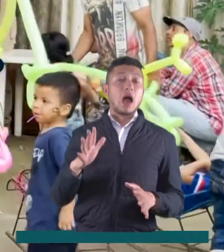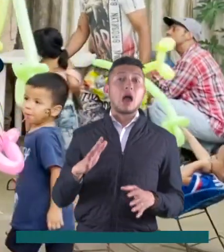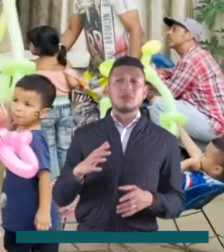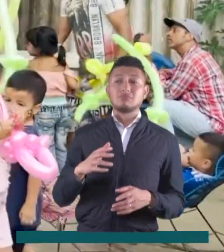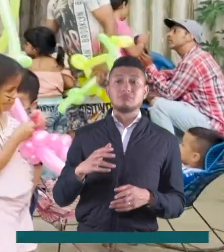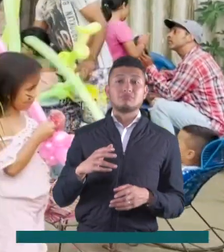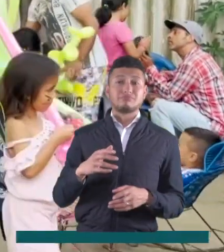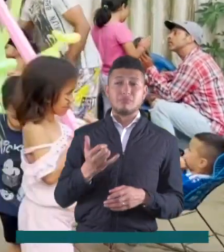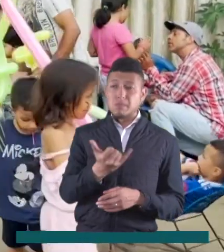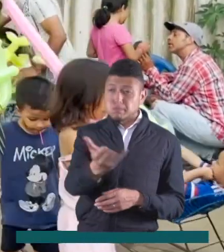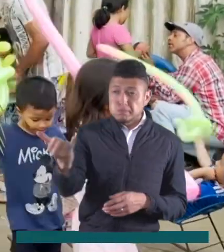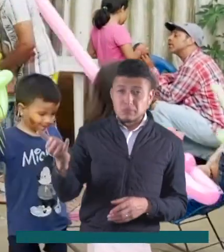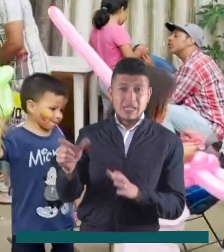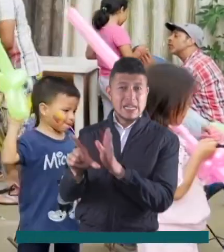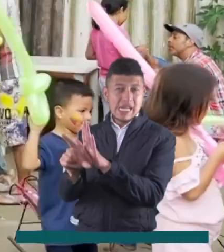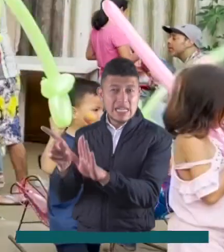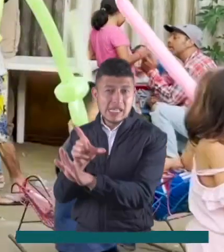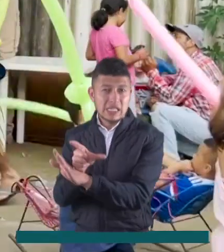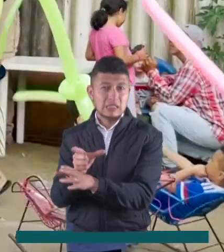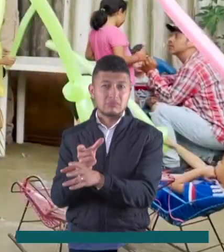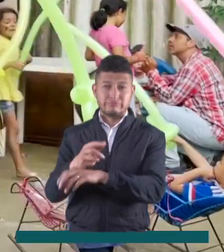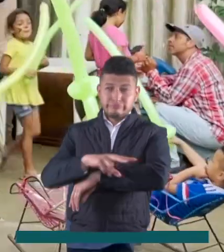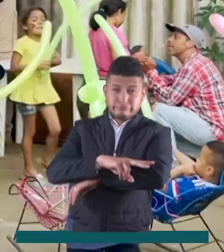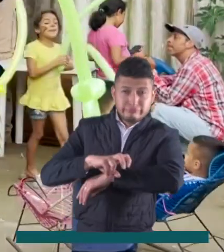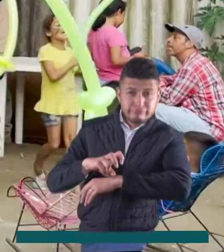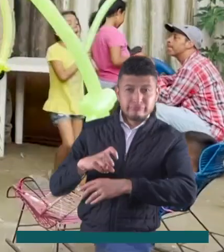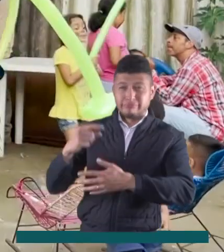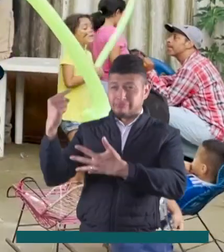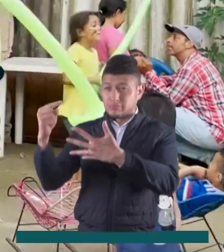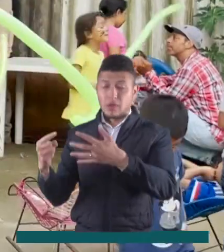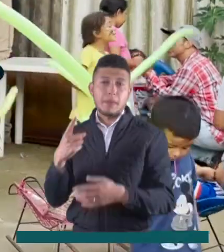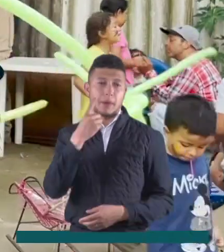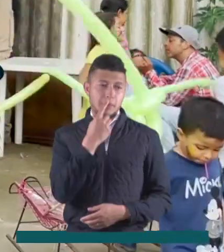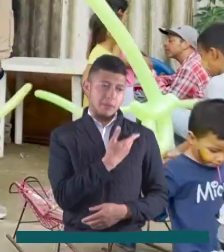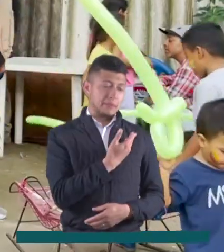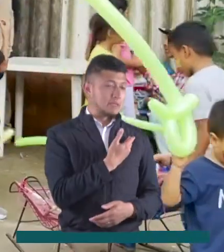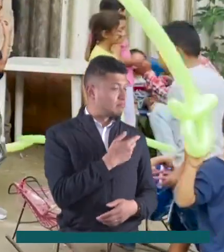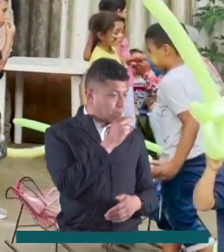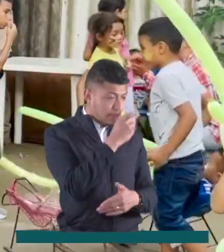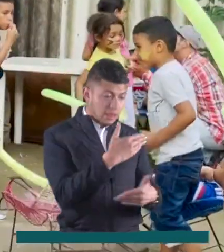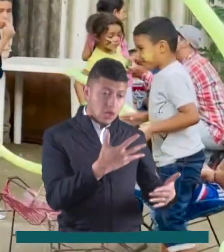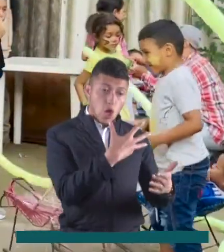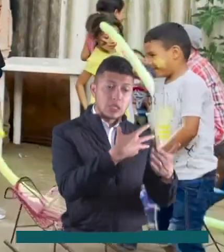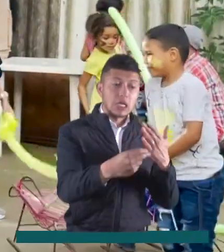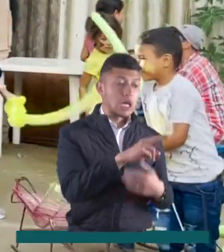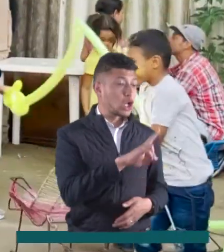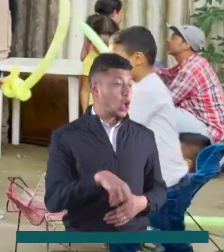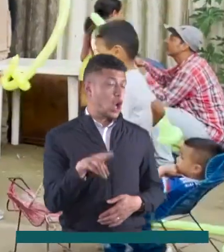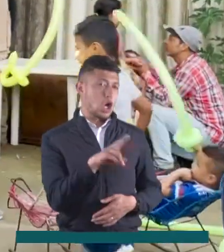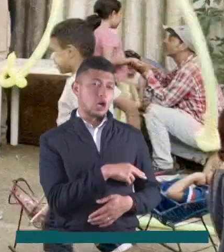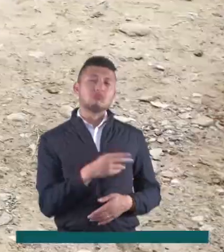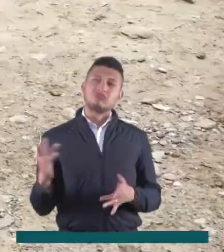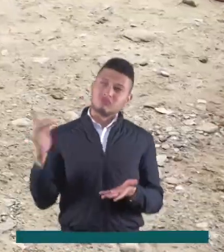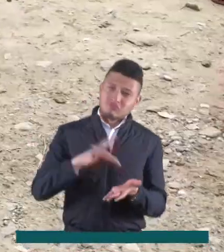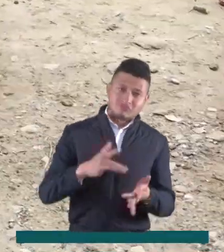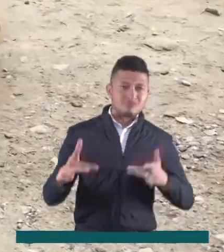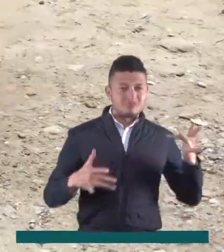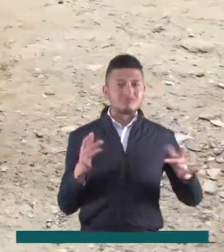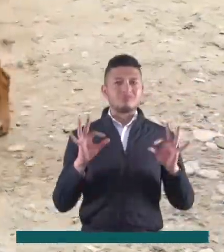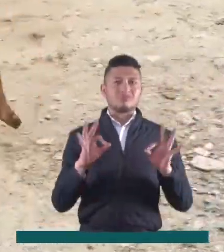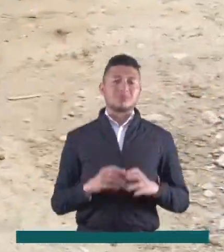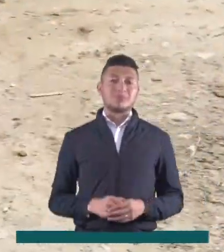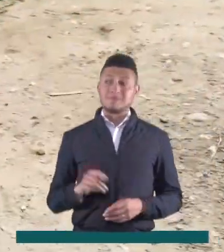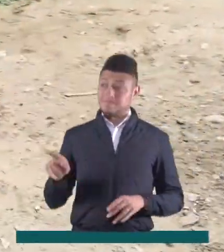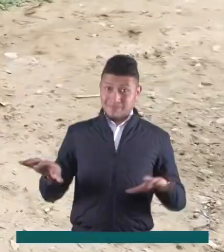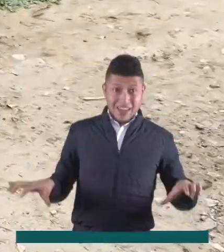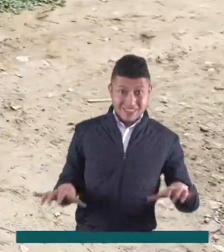que ya por mucho delincuencia y mucha vaina a veces los padres no dejan salir a los niños el día de Halloween. Adicional a